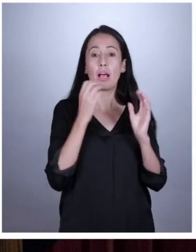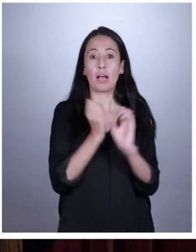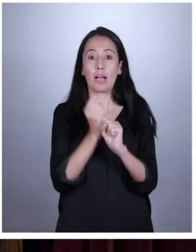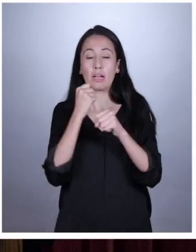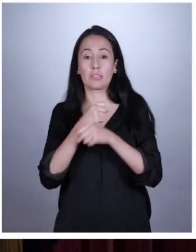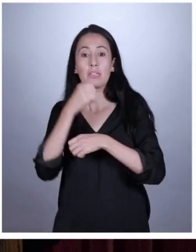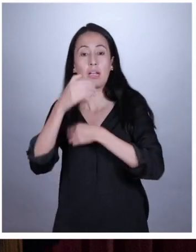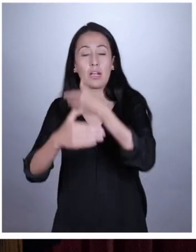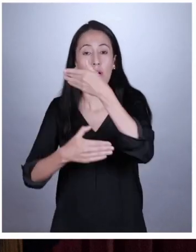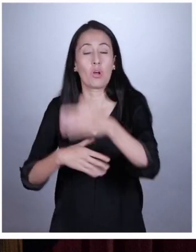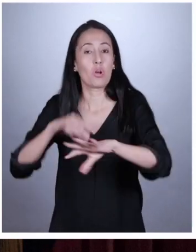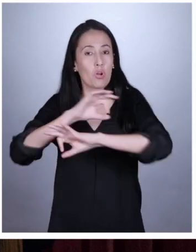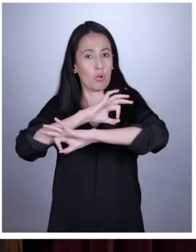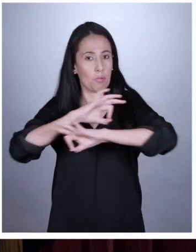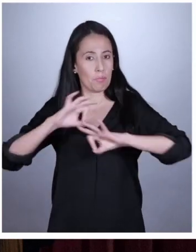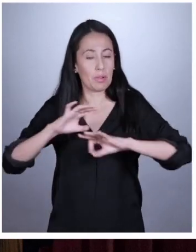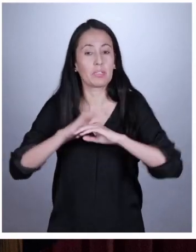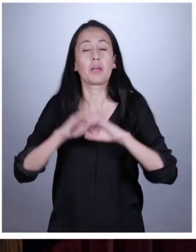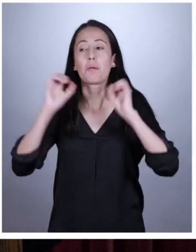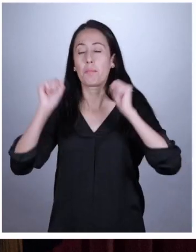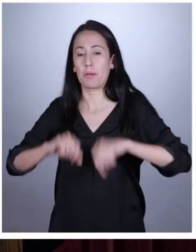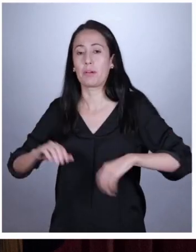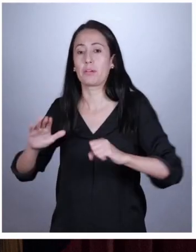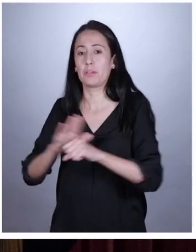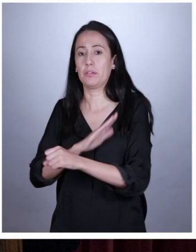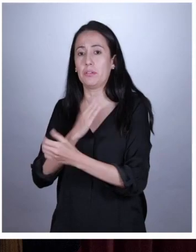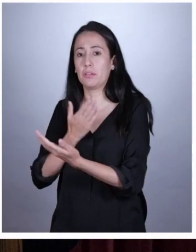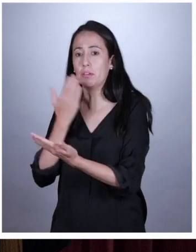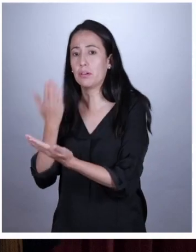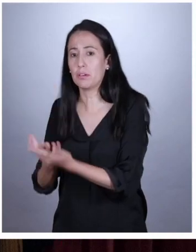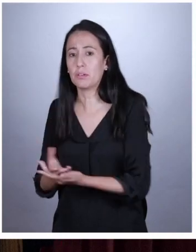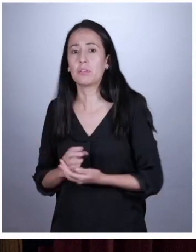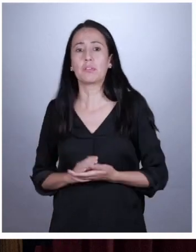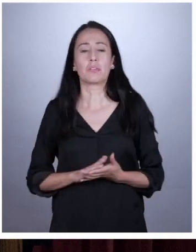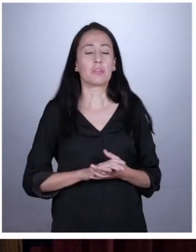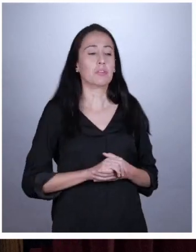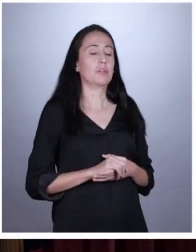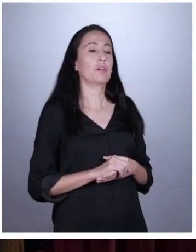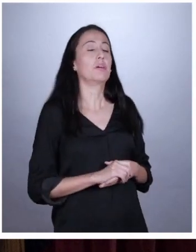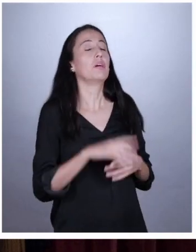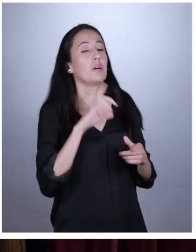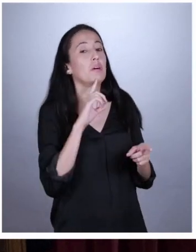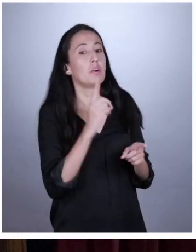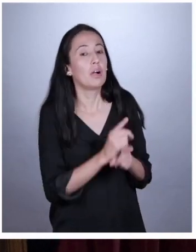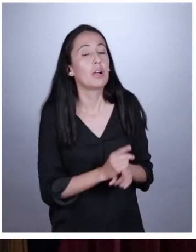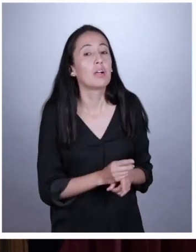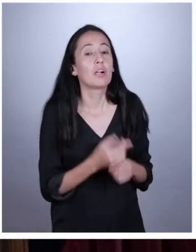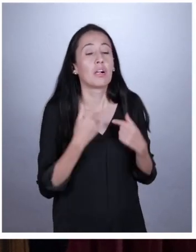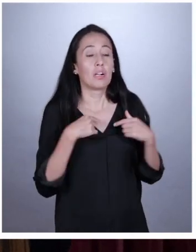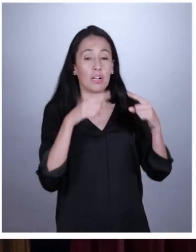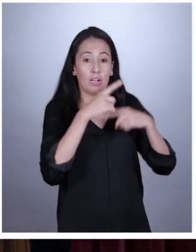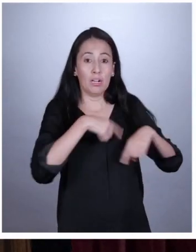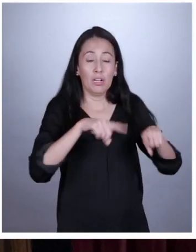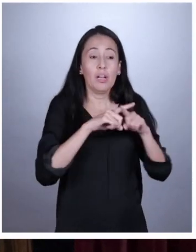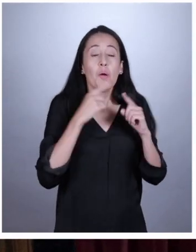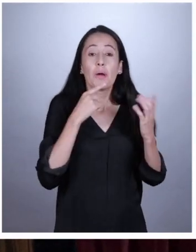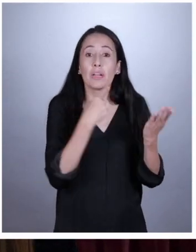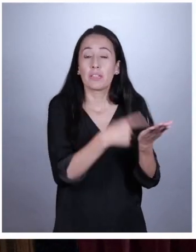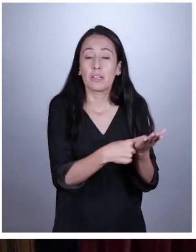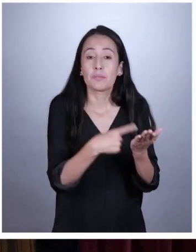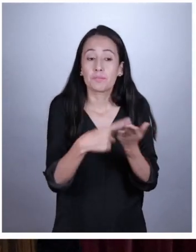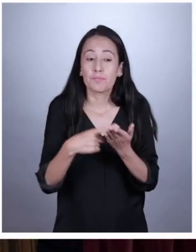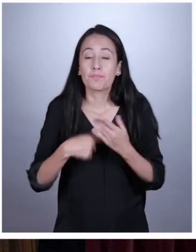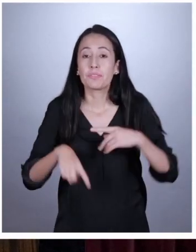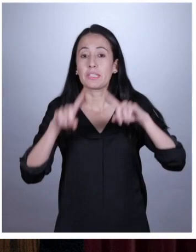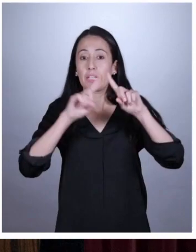adecuada y sobre todo completa. Pero por supuesto que la tenemos también en nuestro programa. Pues muy bien. Lo que sí, hay